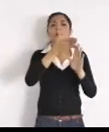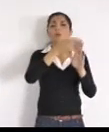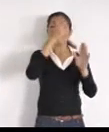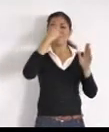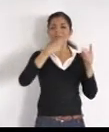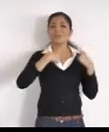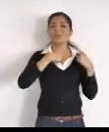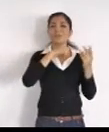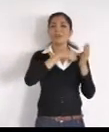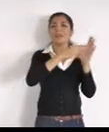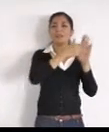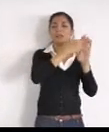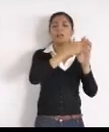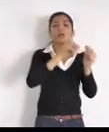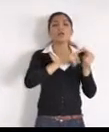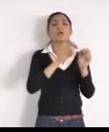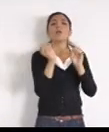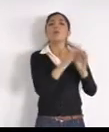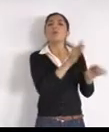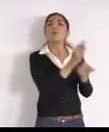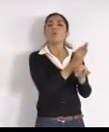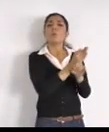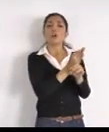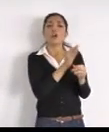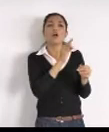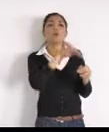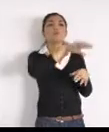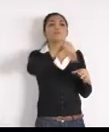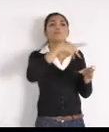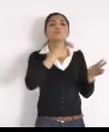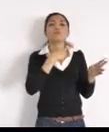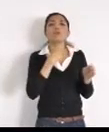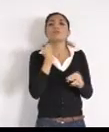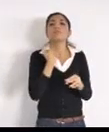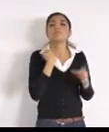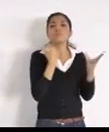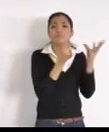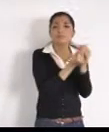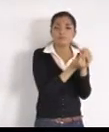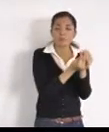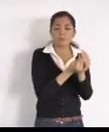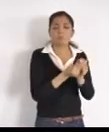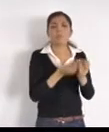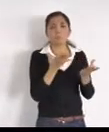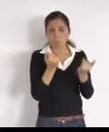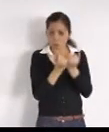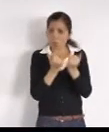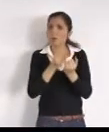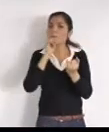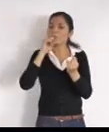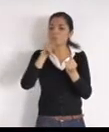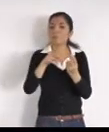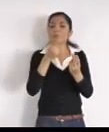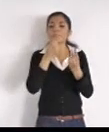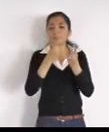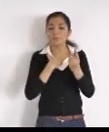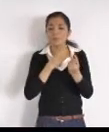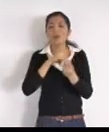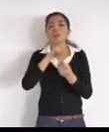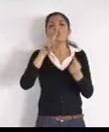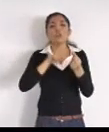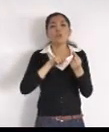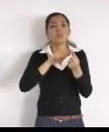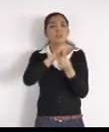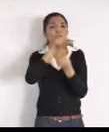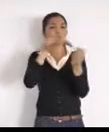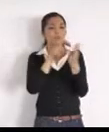también, si me pasas, Berenice, los datos exactos, de la ubicación, para ir a revisar, checar, con la policía, pero además, también con nuestra